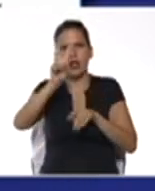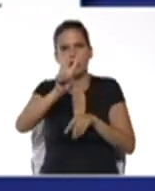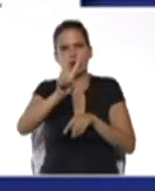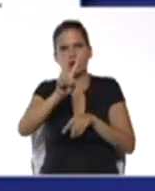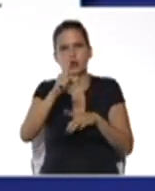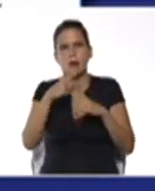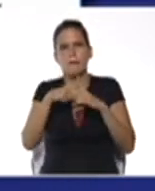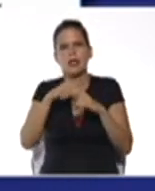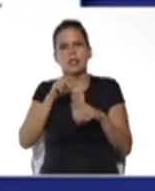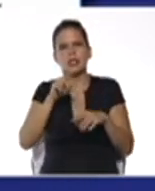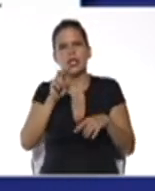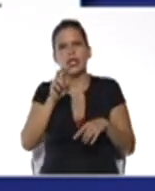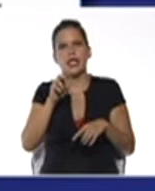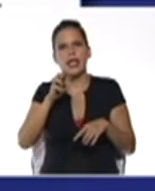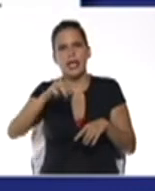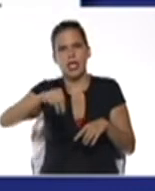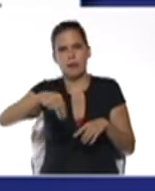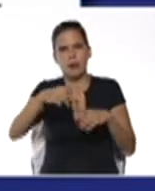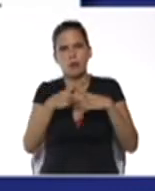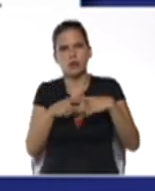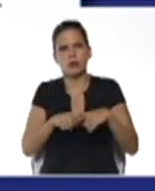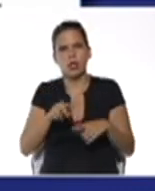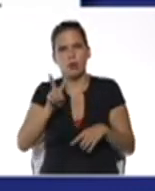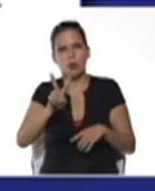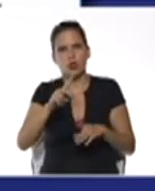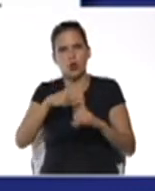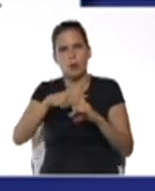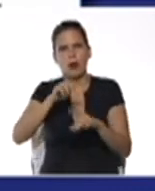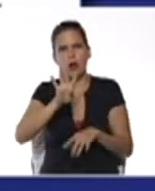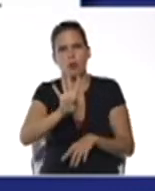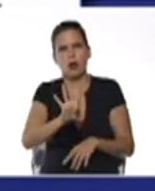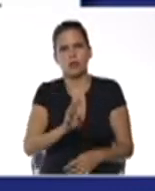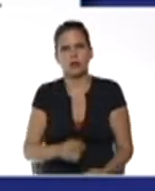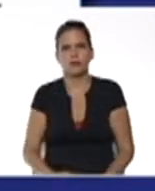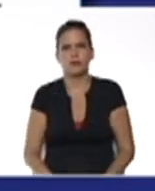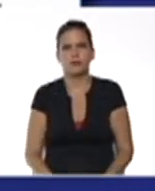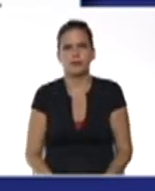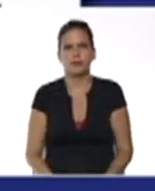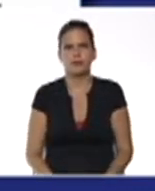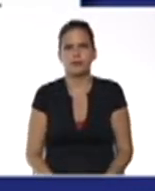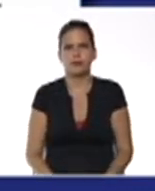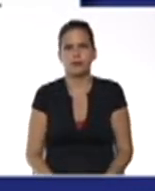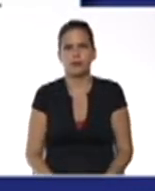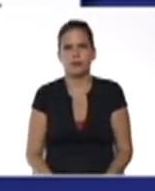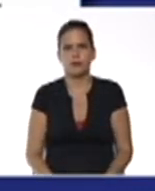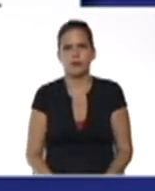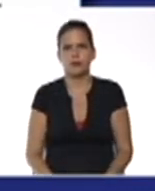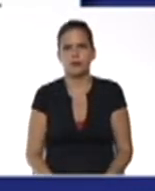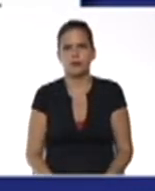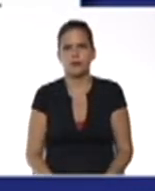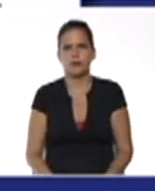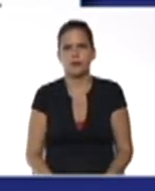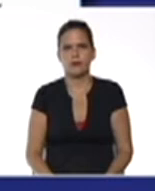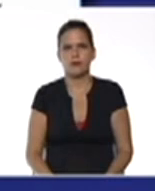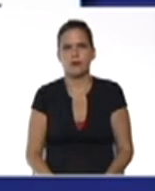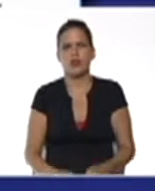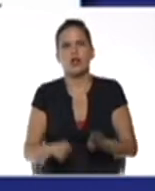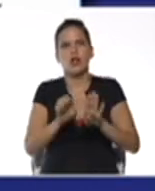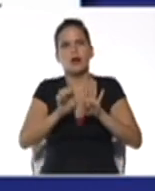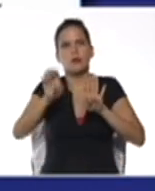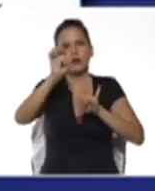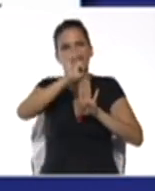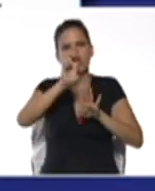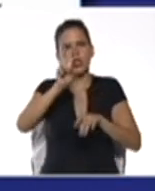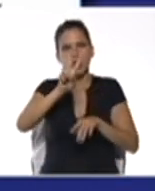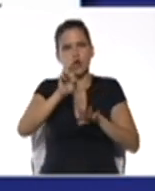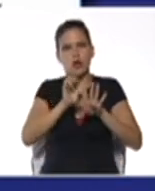más 4 efectuamos las operaciones en este caso la potencia 2 elevado a la 3